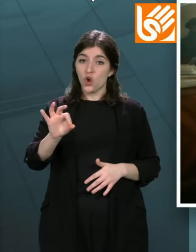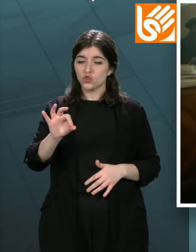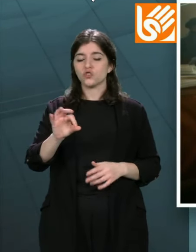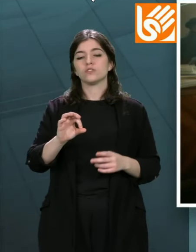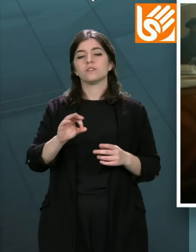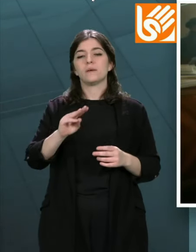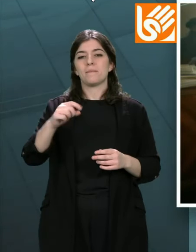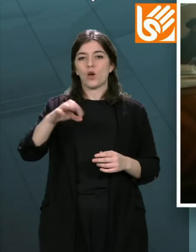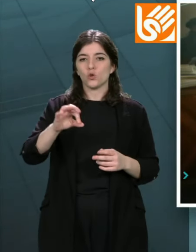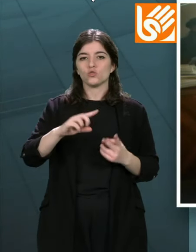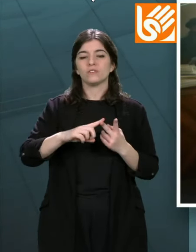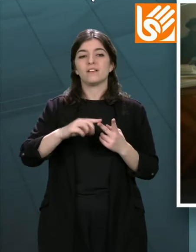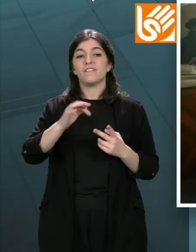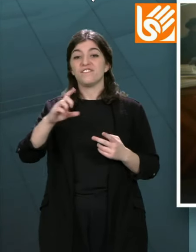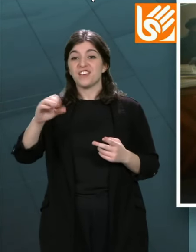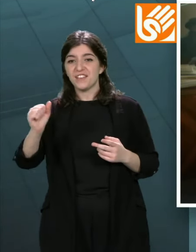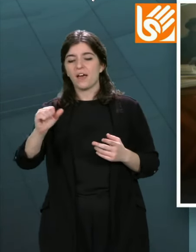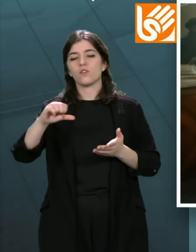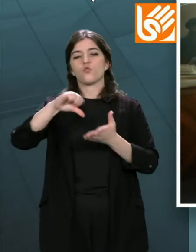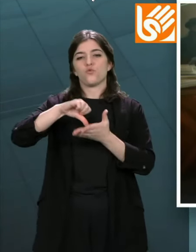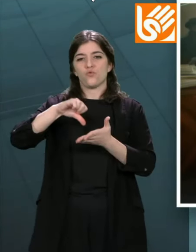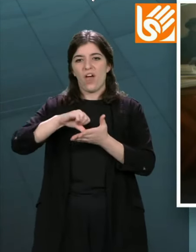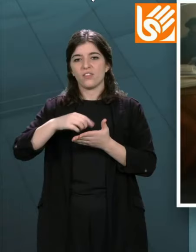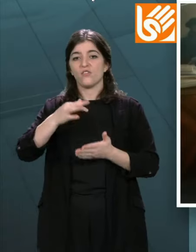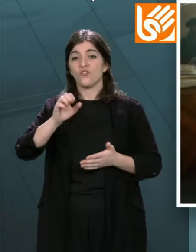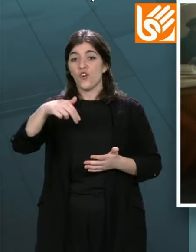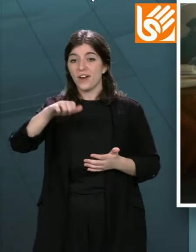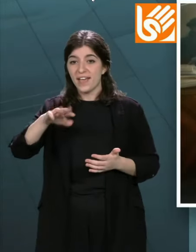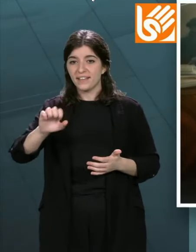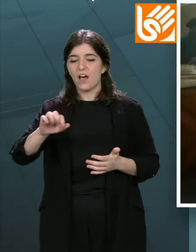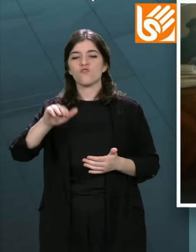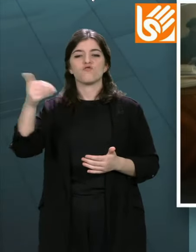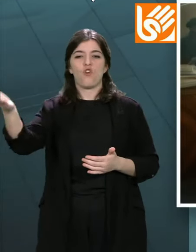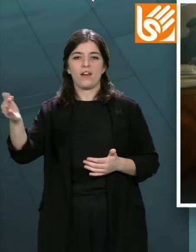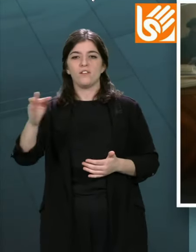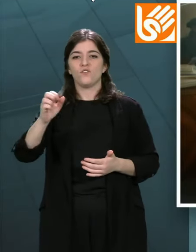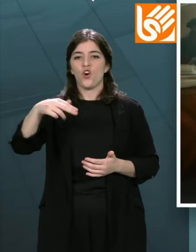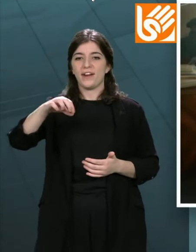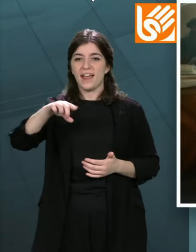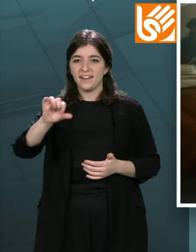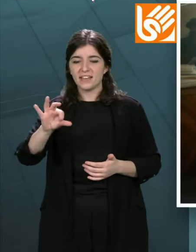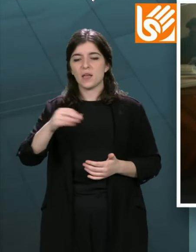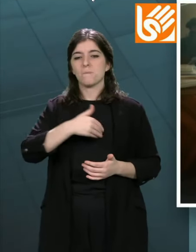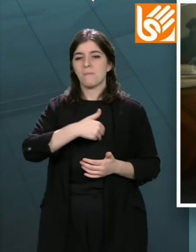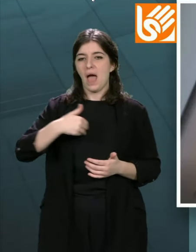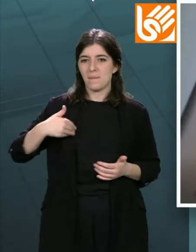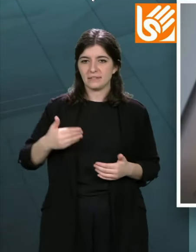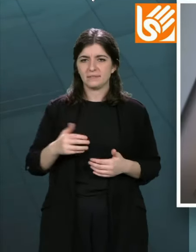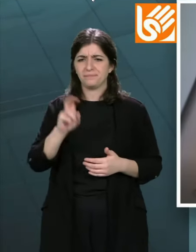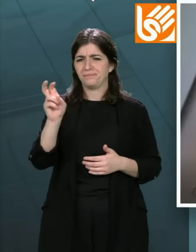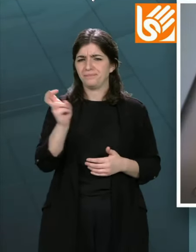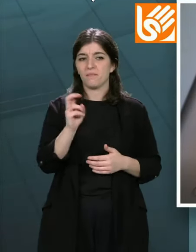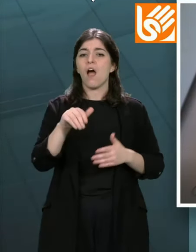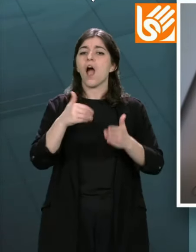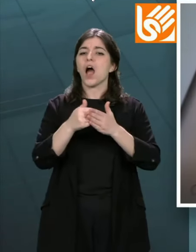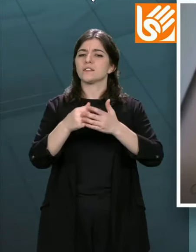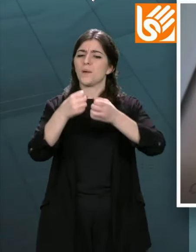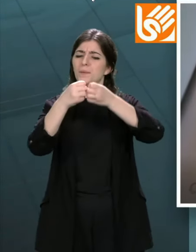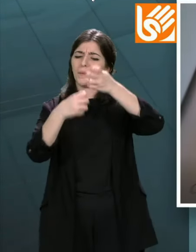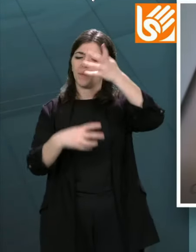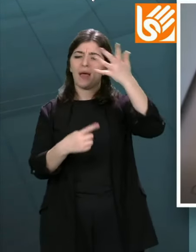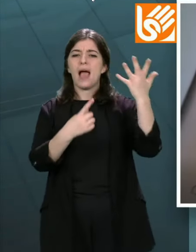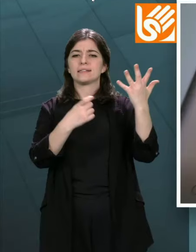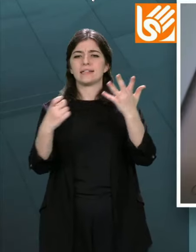cirgua e a cidade, foreta e fora, fornelias son as mamas. E así ata 600 palabras